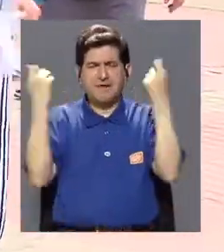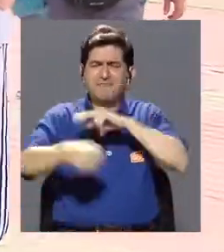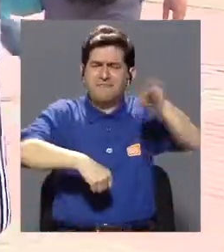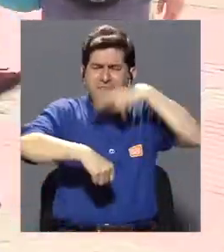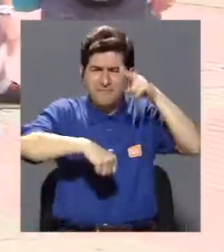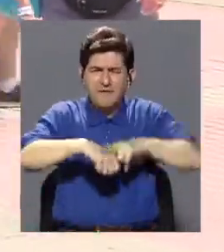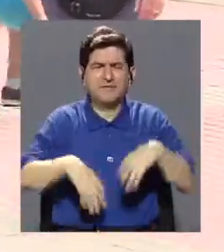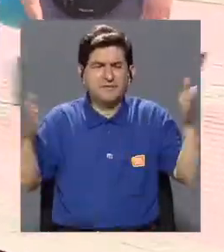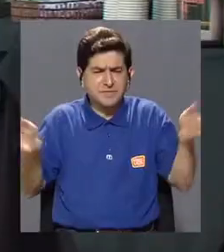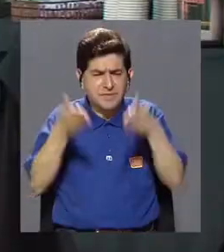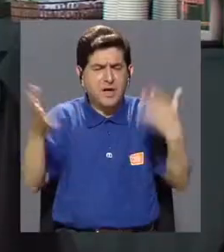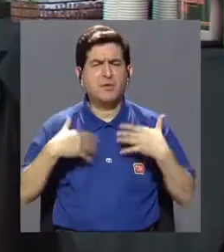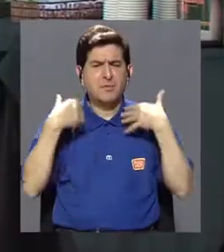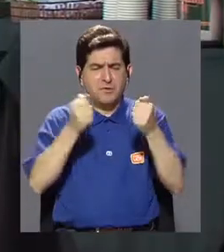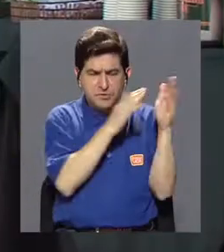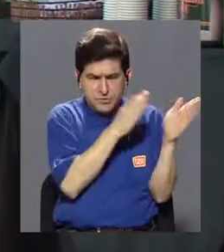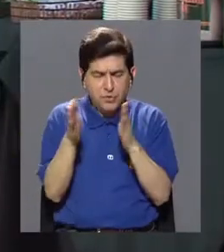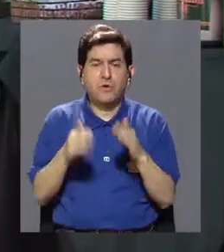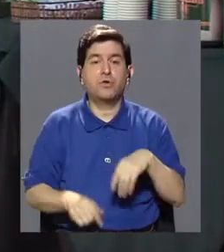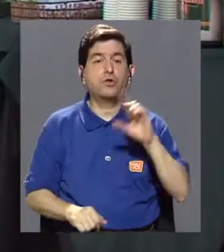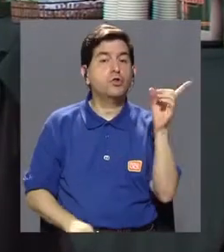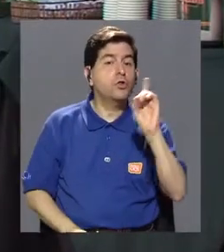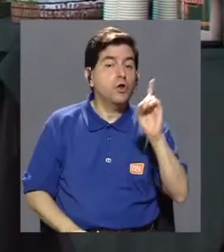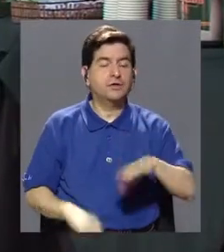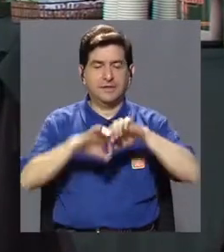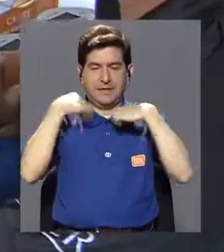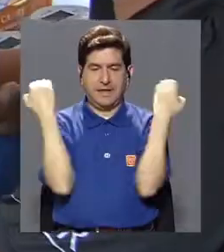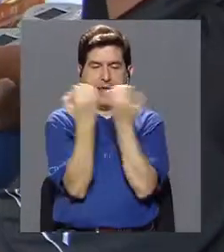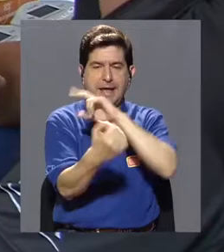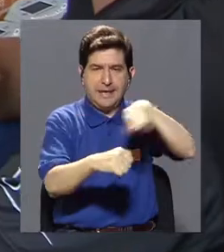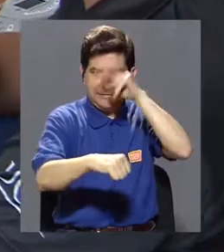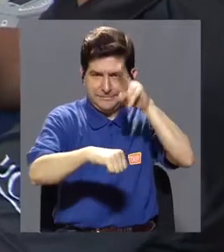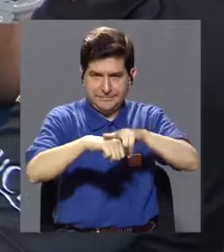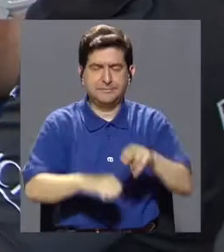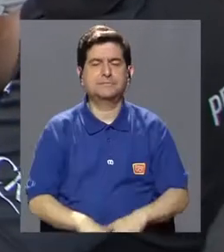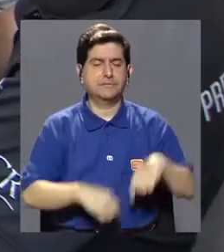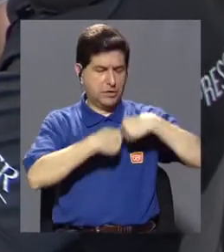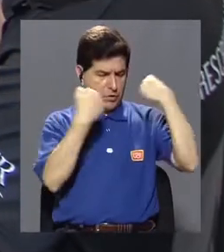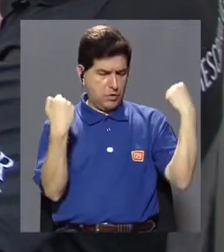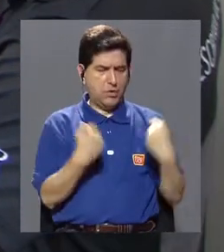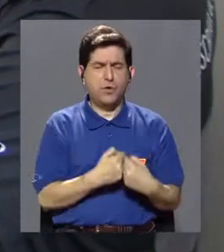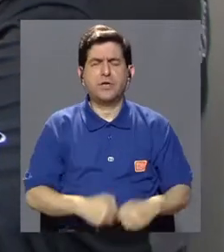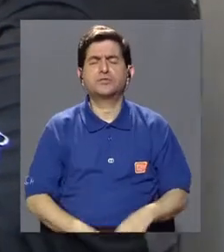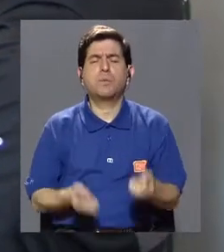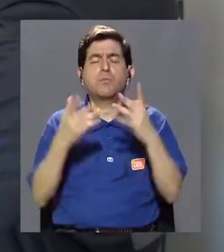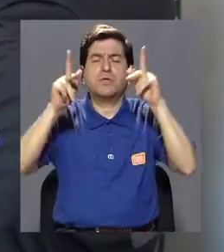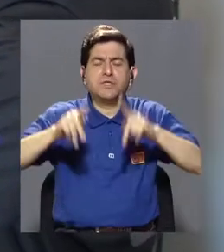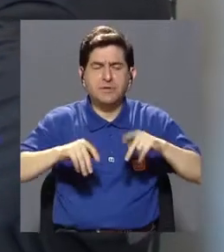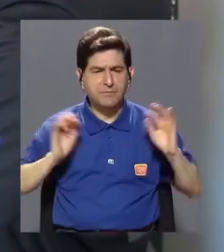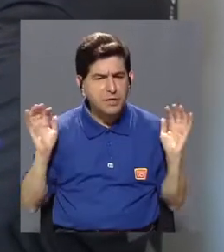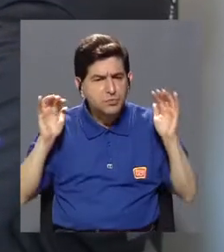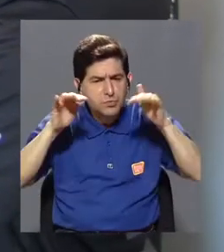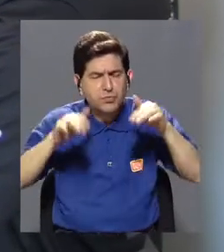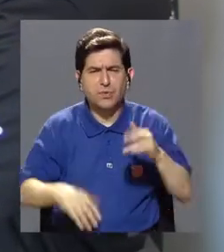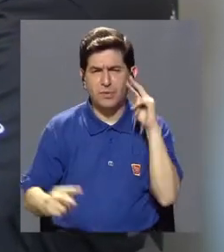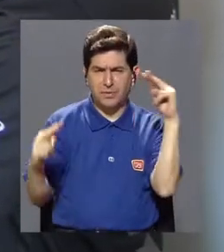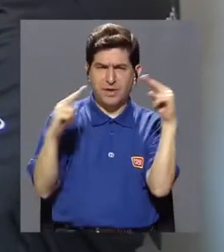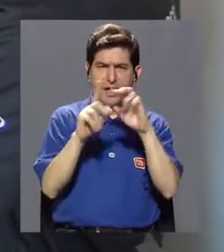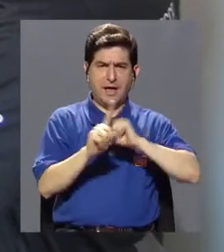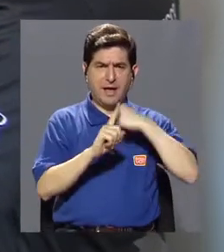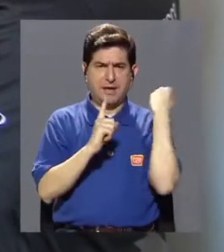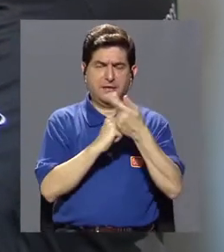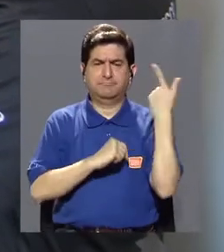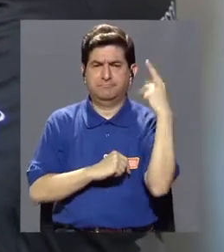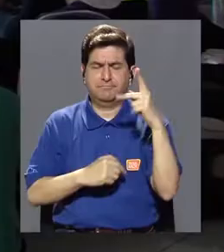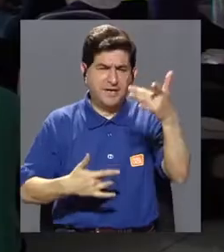gran fiesta nacional de promoción de la salud en el Estadio Nacional. El Corazón movilizó a muchas personas a conocer acerca de